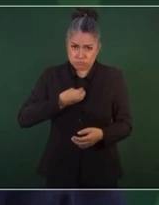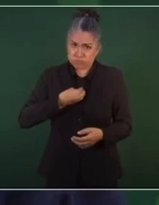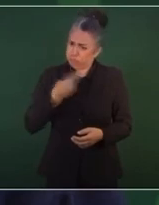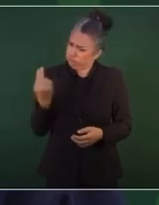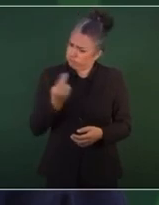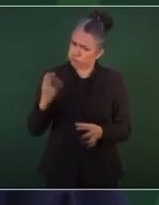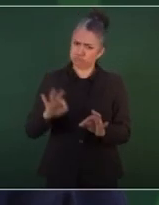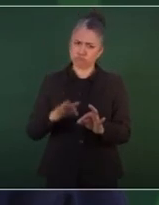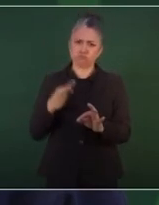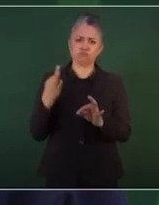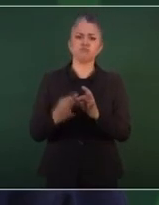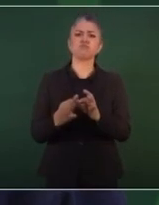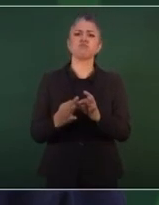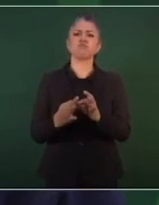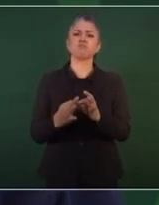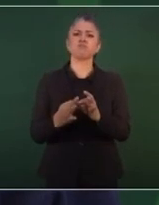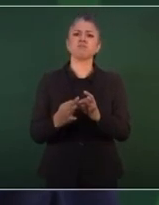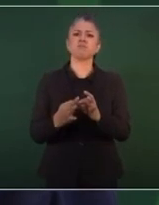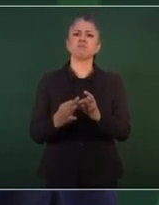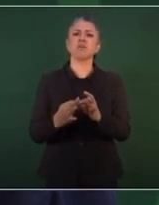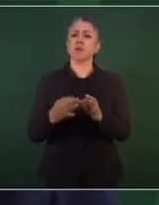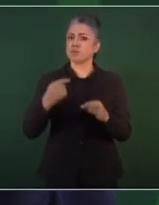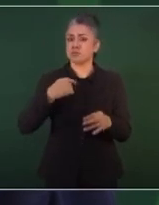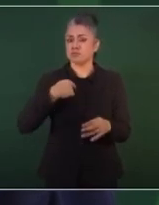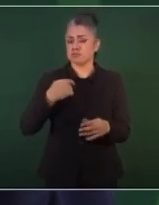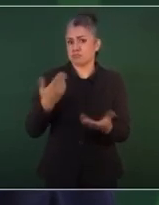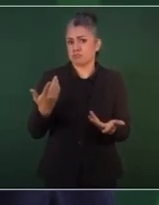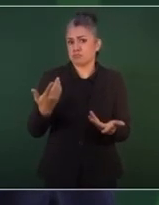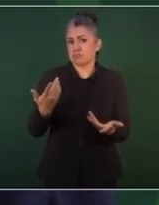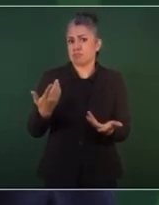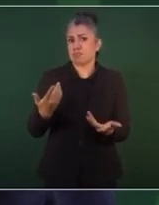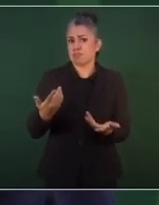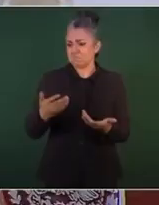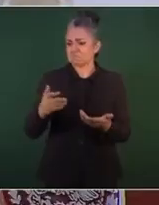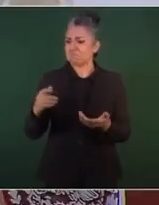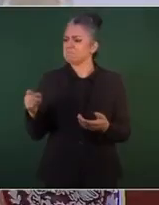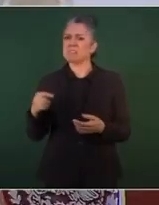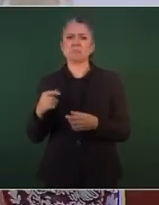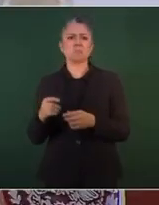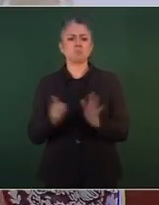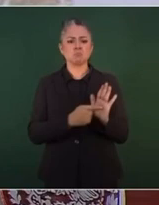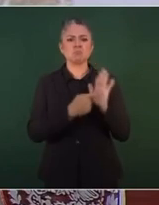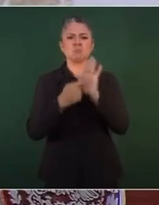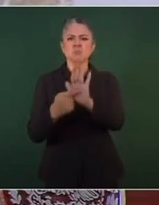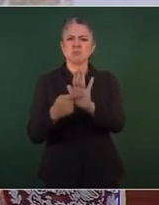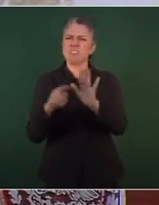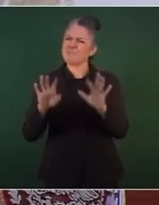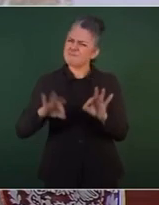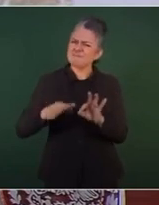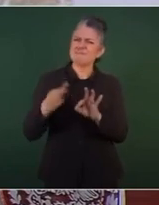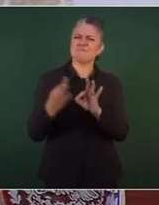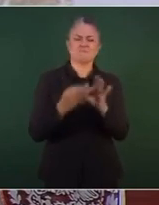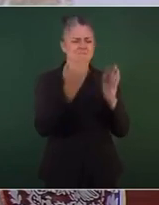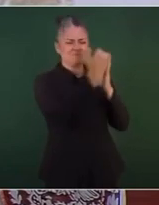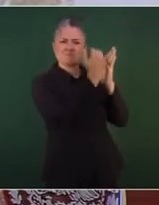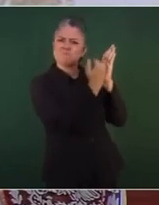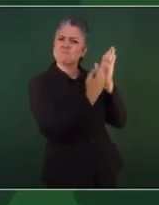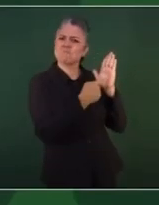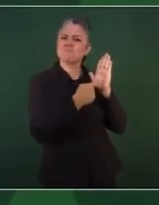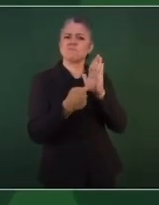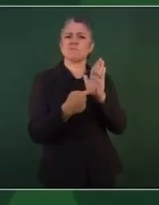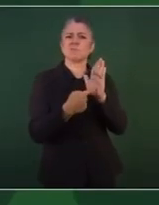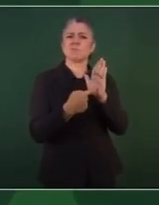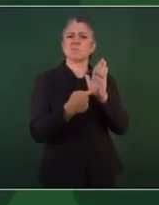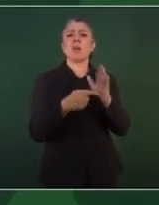tengo el compromiso de que vamos a entregar buenos resultados sobre este caso